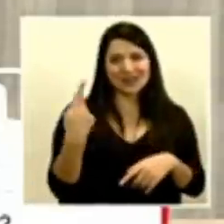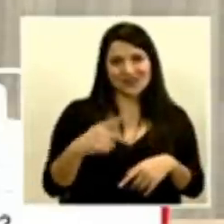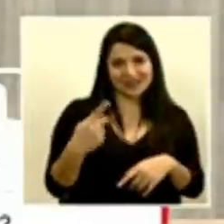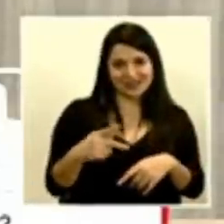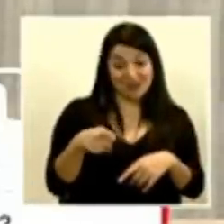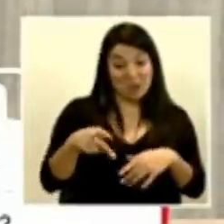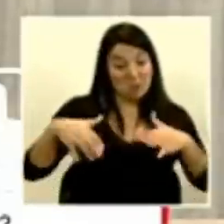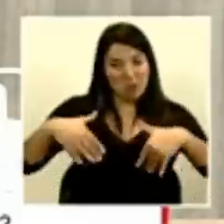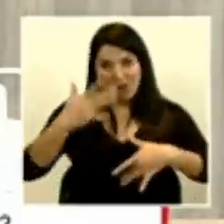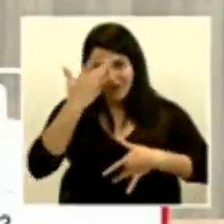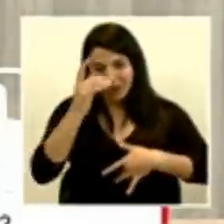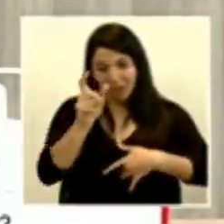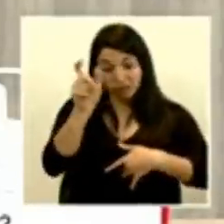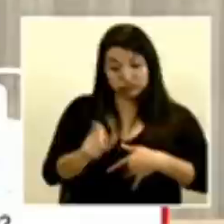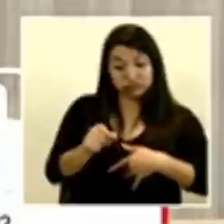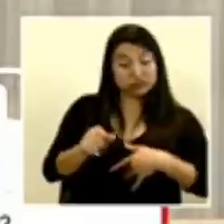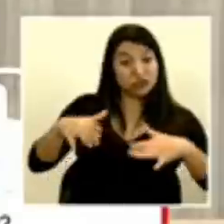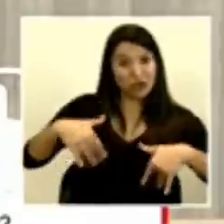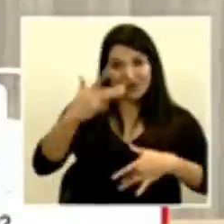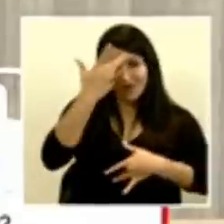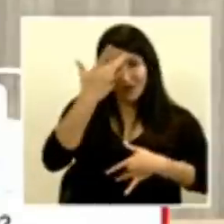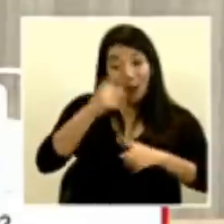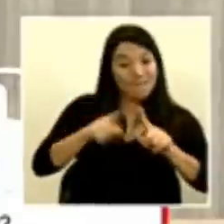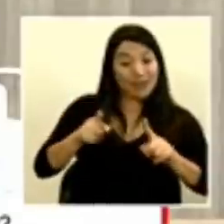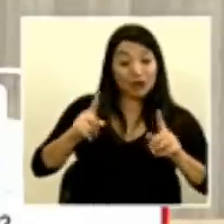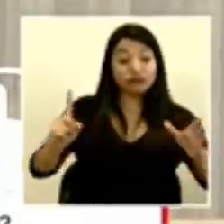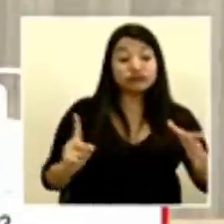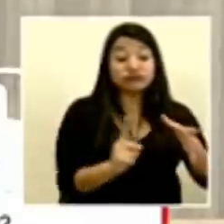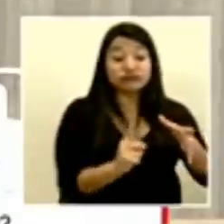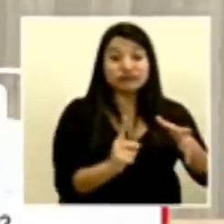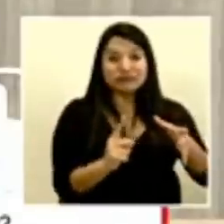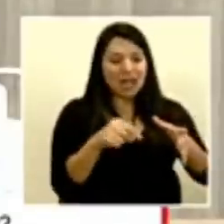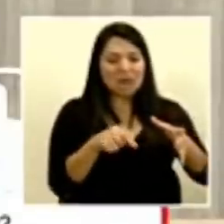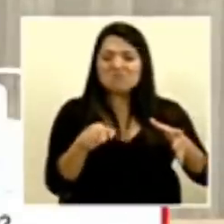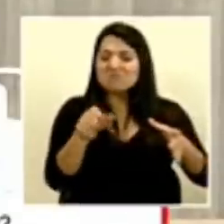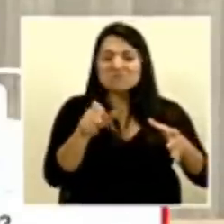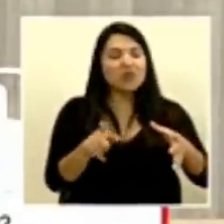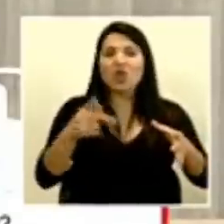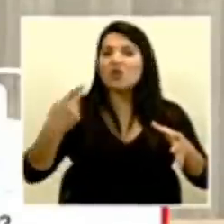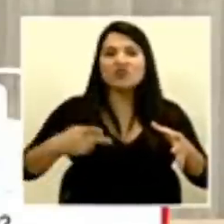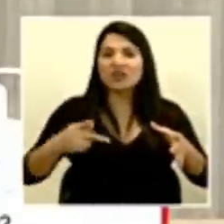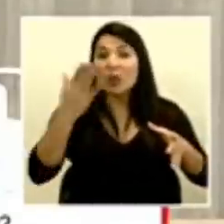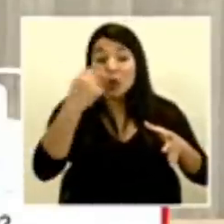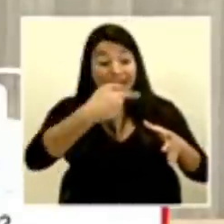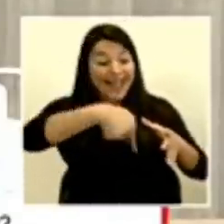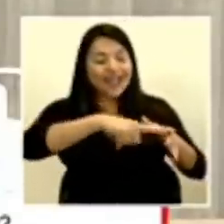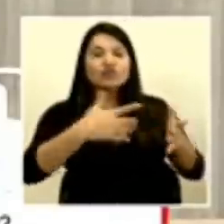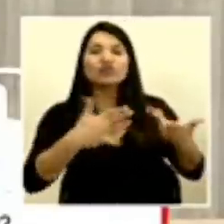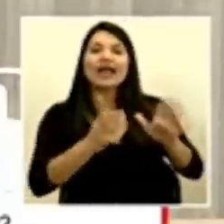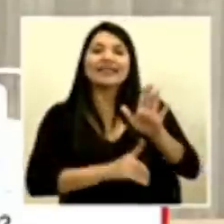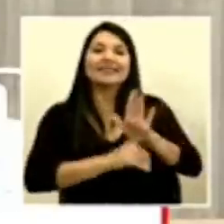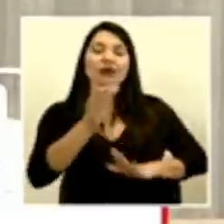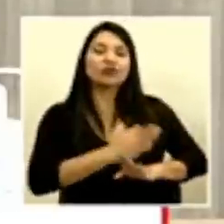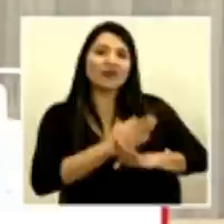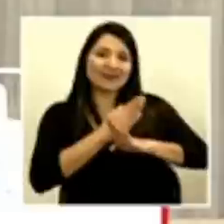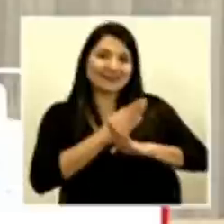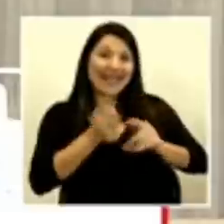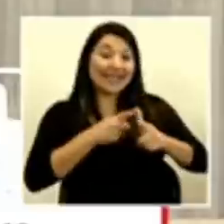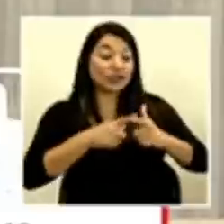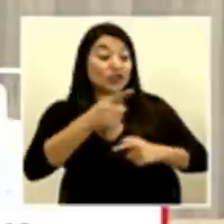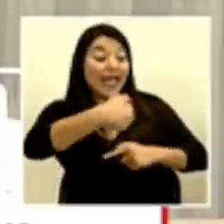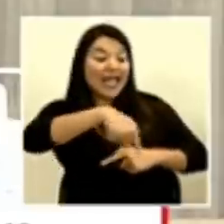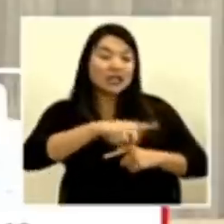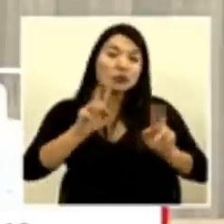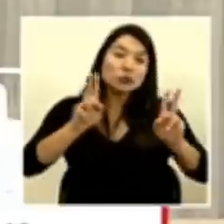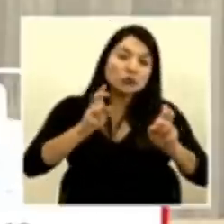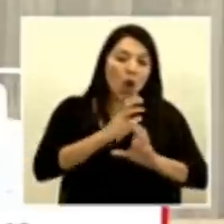y ahí sí es donde empiezan a haber un número aumentado de fallecimientos y cuando otros países han visto ataúdes